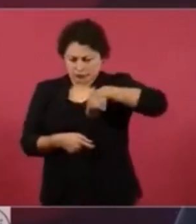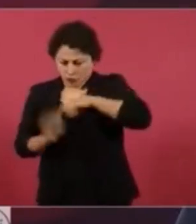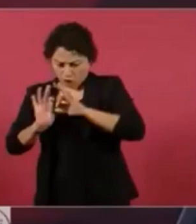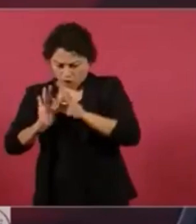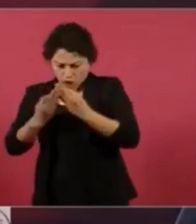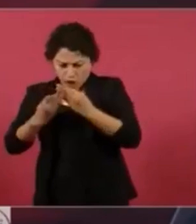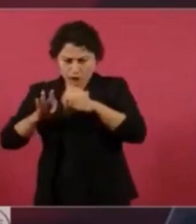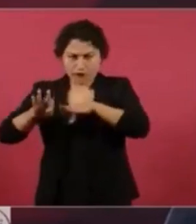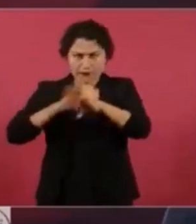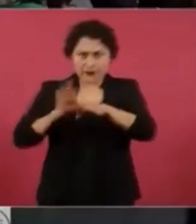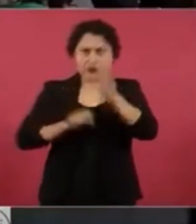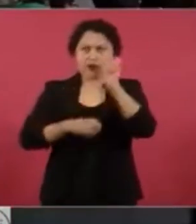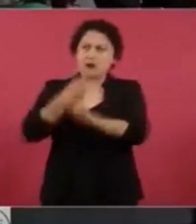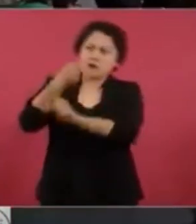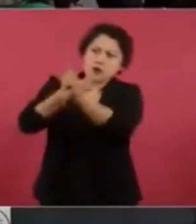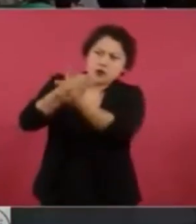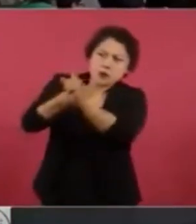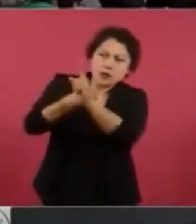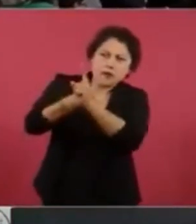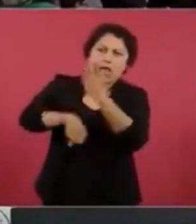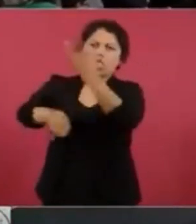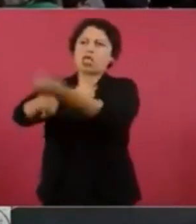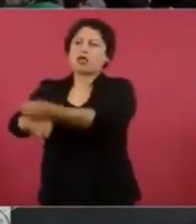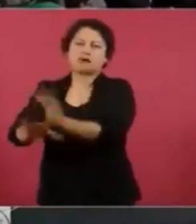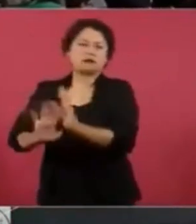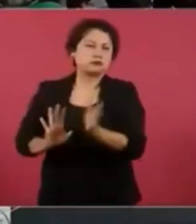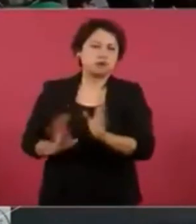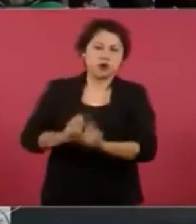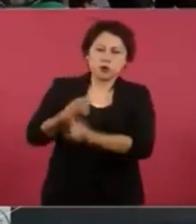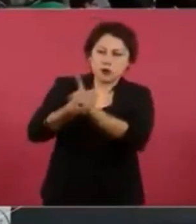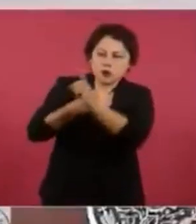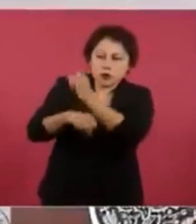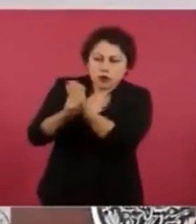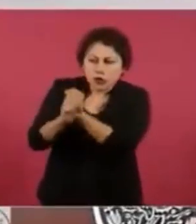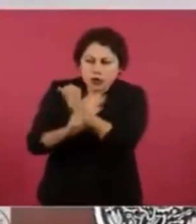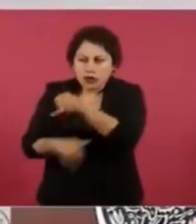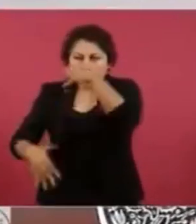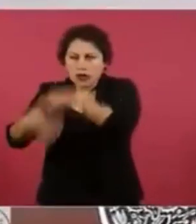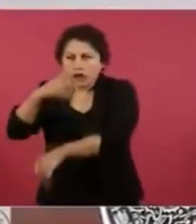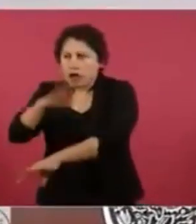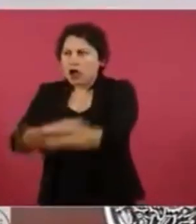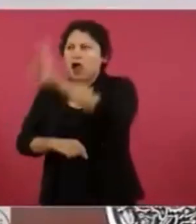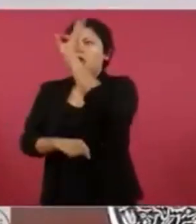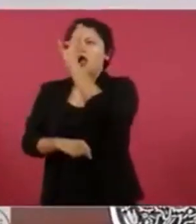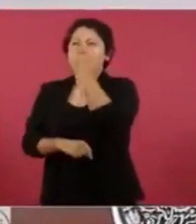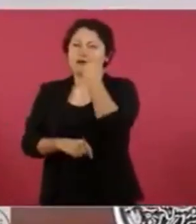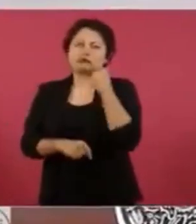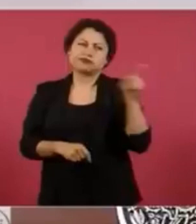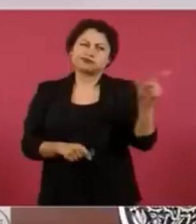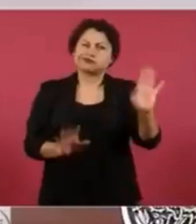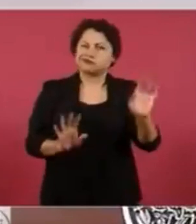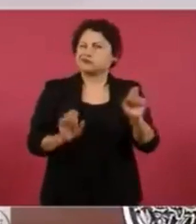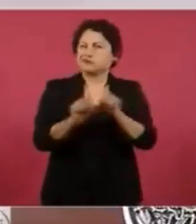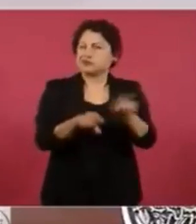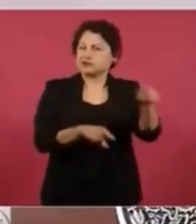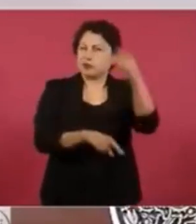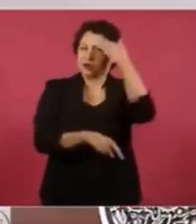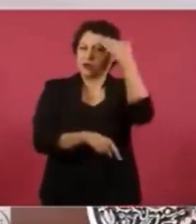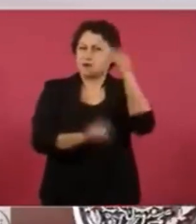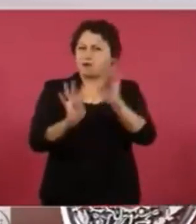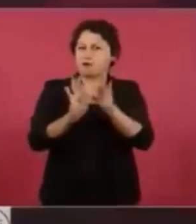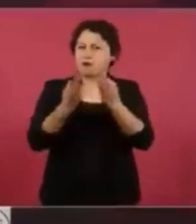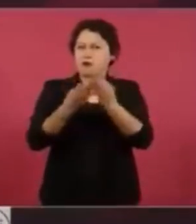el principio de que la paz es fruto de la justicia, que primero hay que